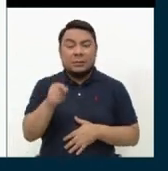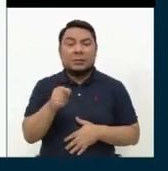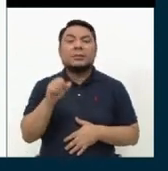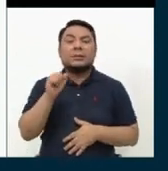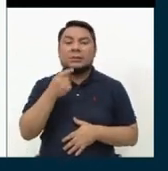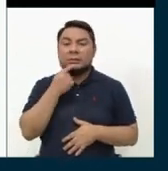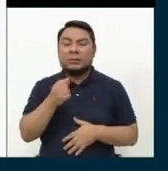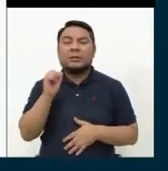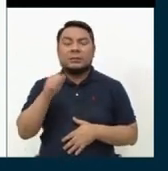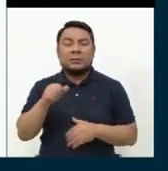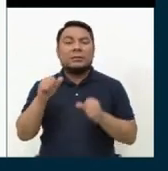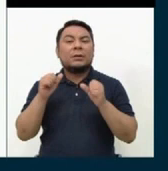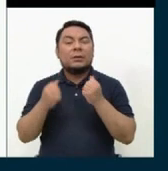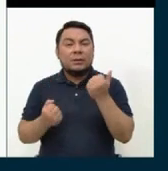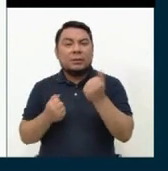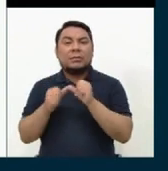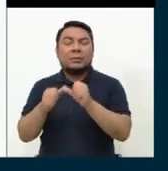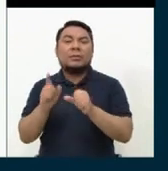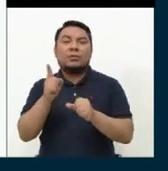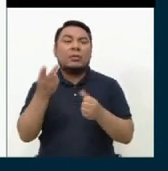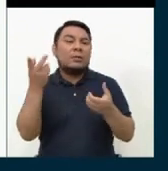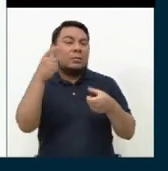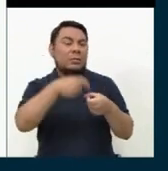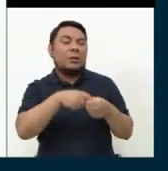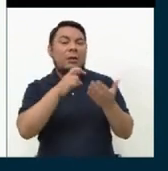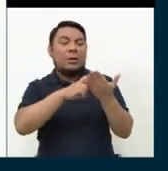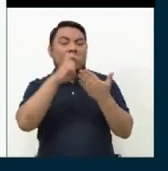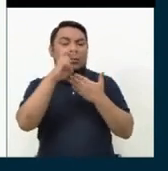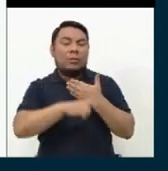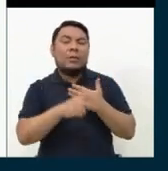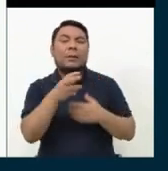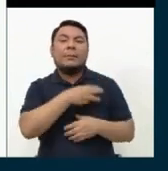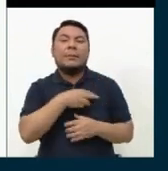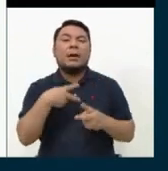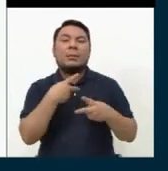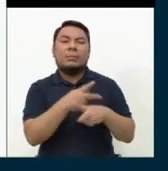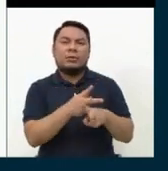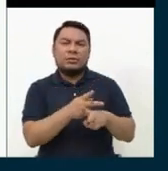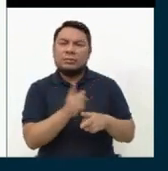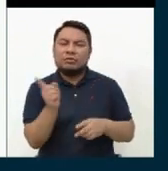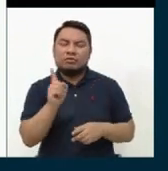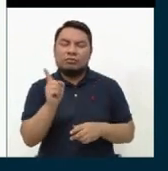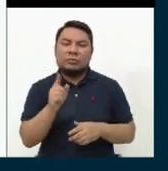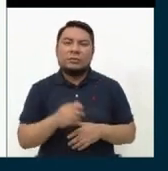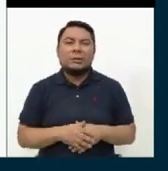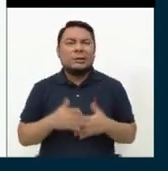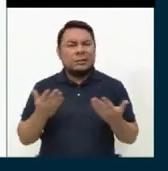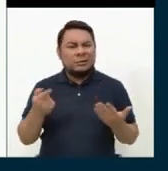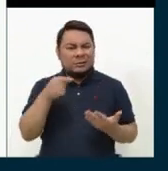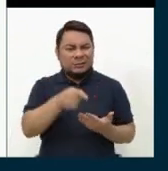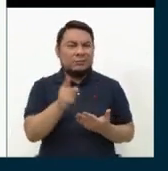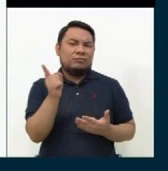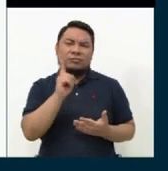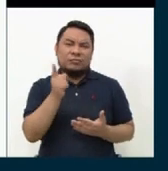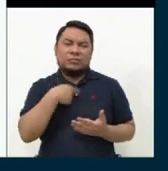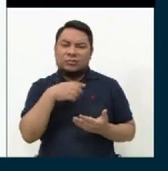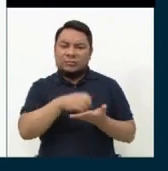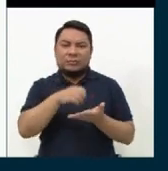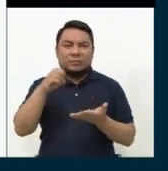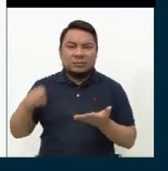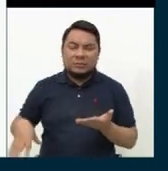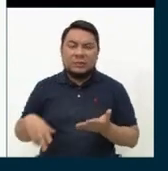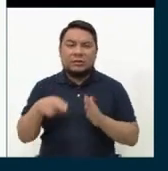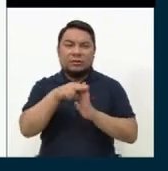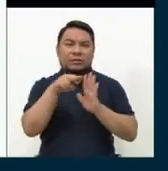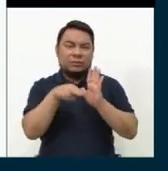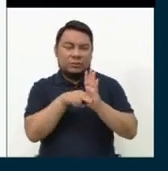consideradas de subsistencia y no acceden a los programas del Ministerio de Producción. Nosotros planteamos eliminar ese requisito en la norma para